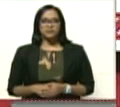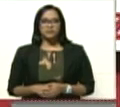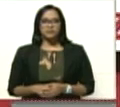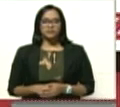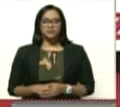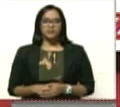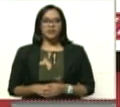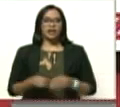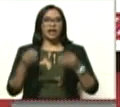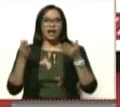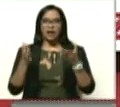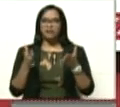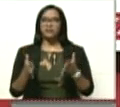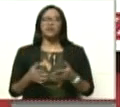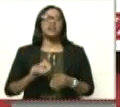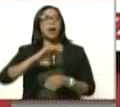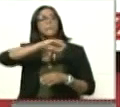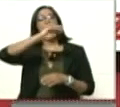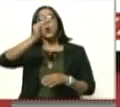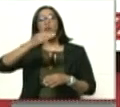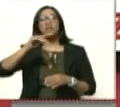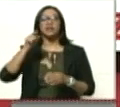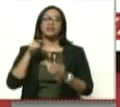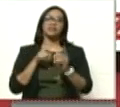Así son los de Lara en la montaña allá arriba.